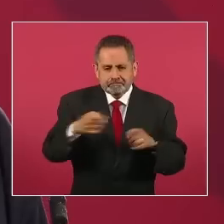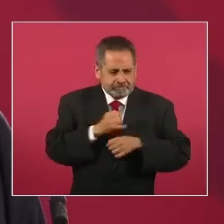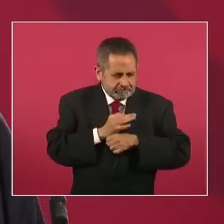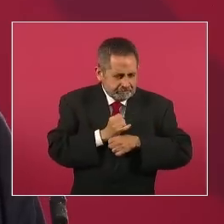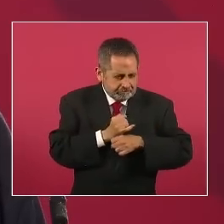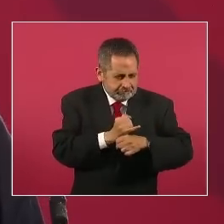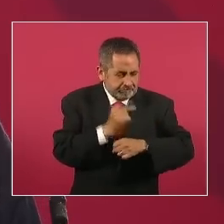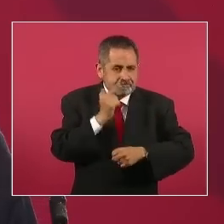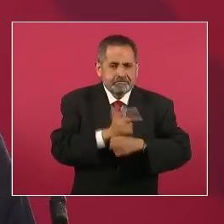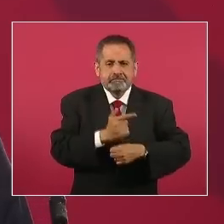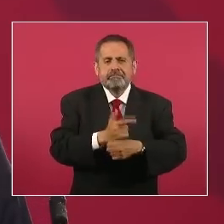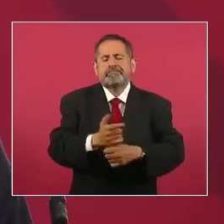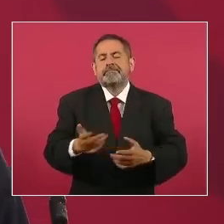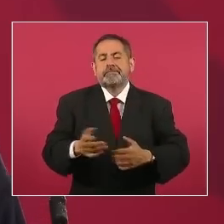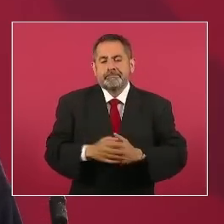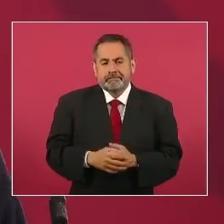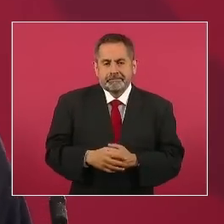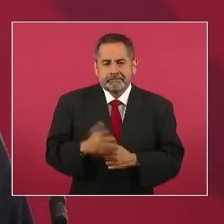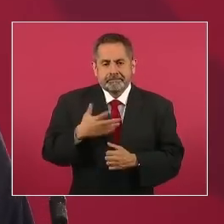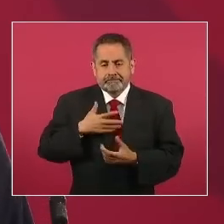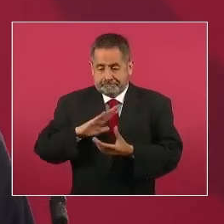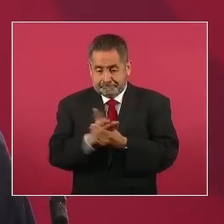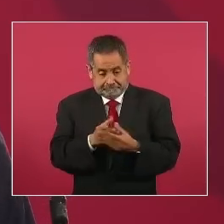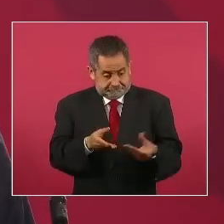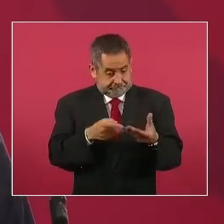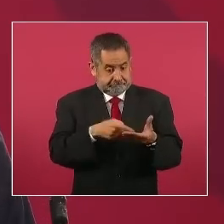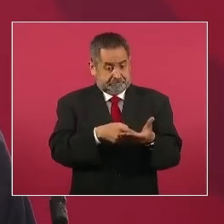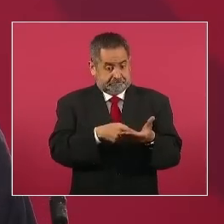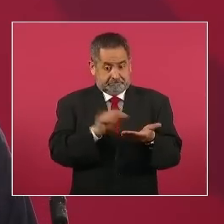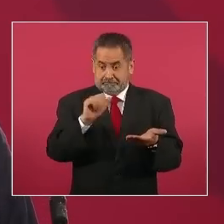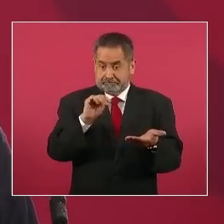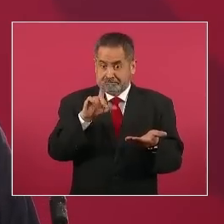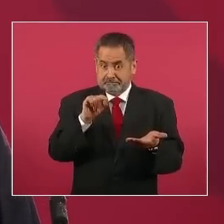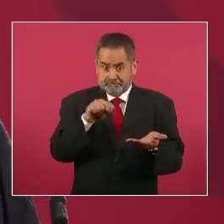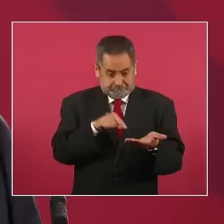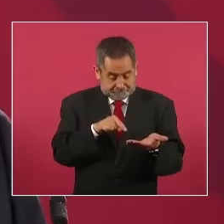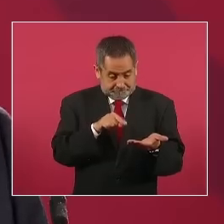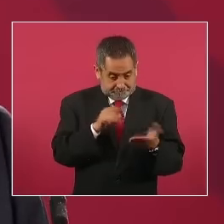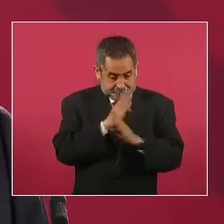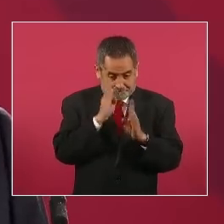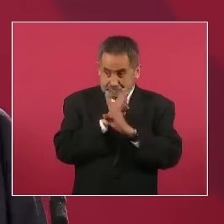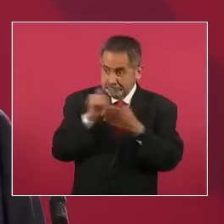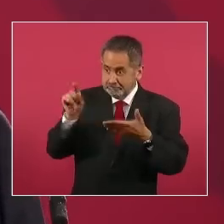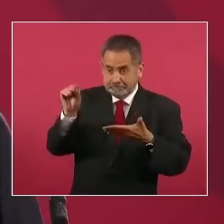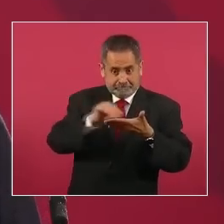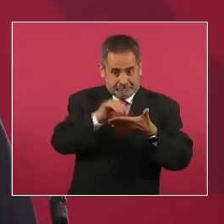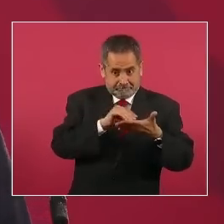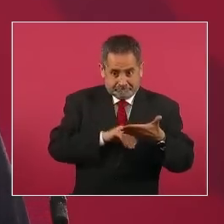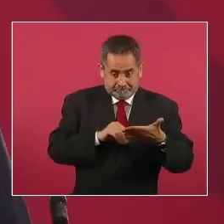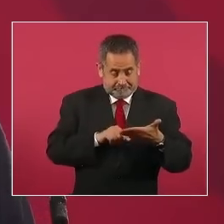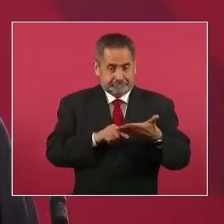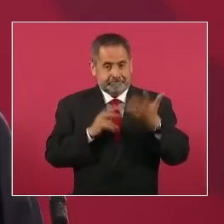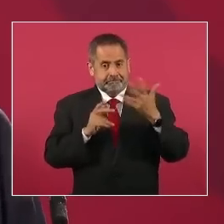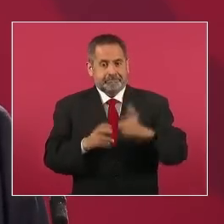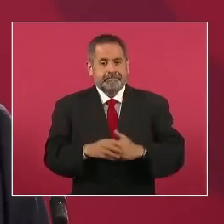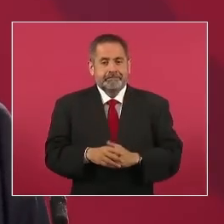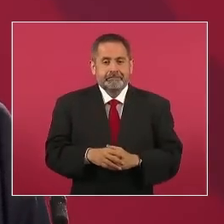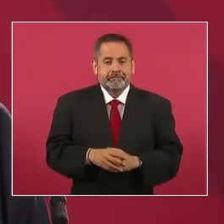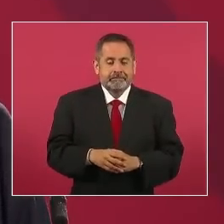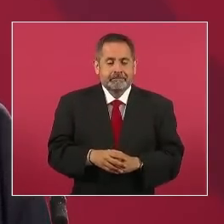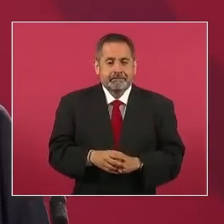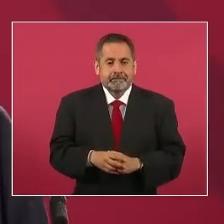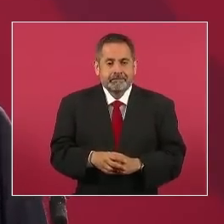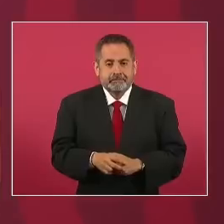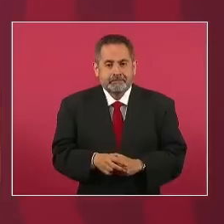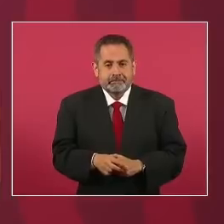militarista más asqueroso que cualquier otro bueno de verdad los del PRI no se atrevían los del